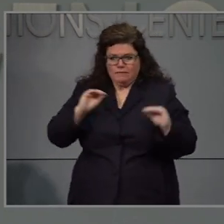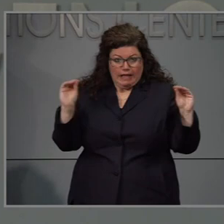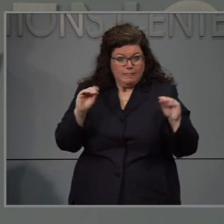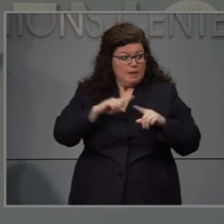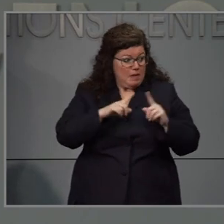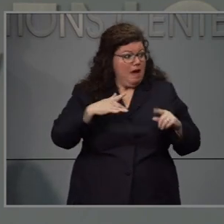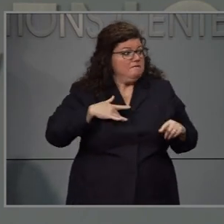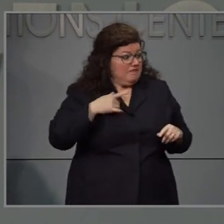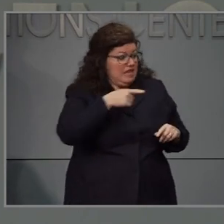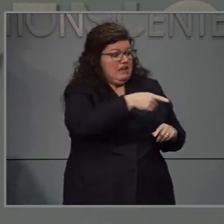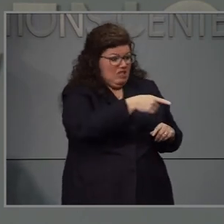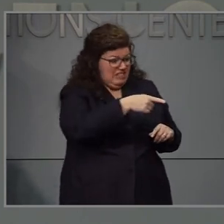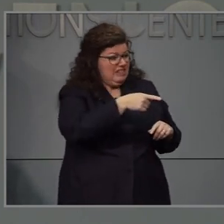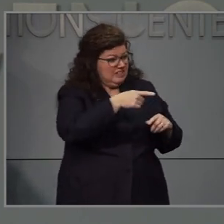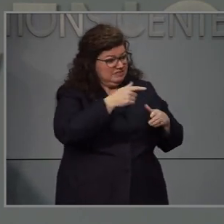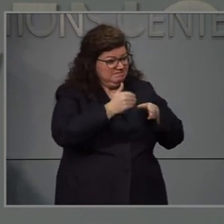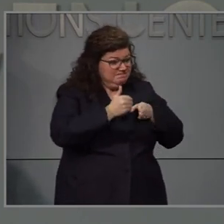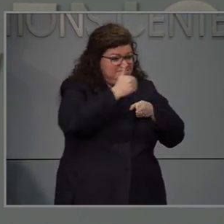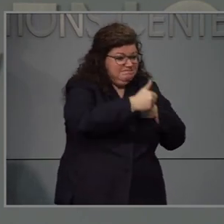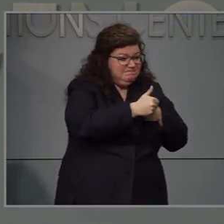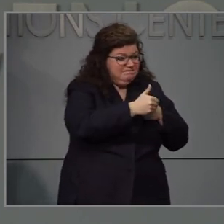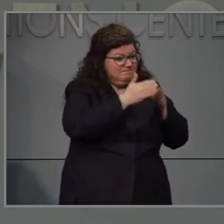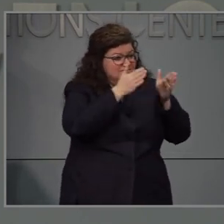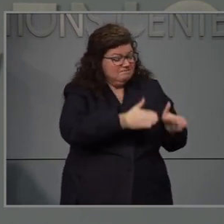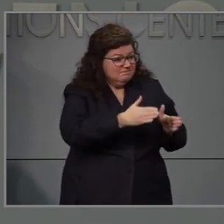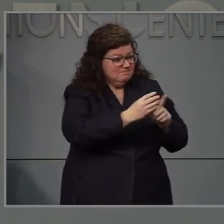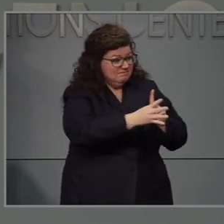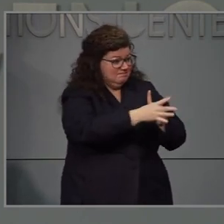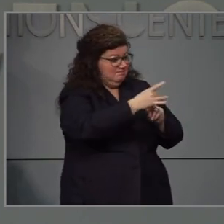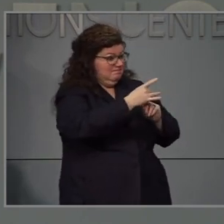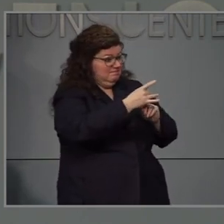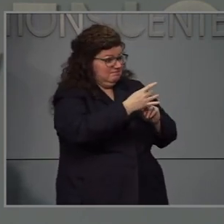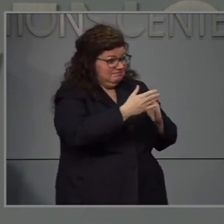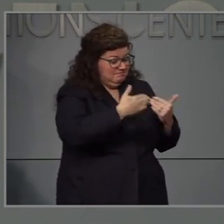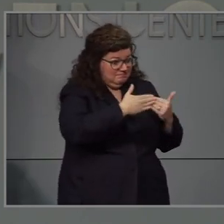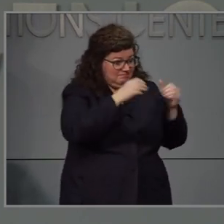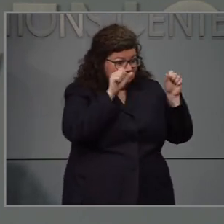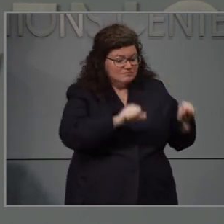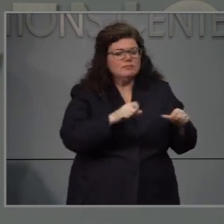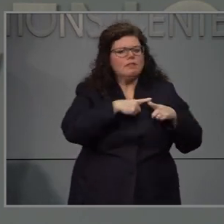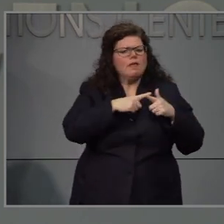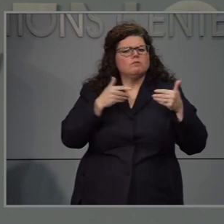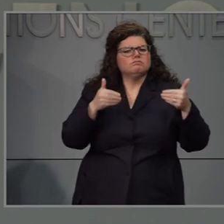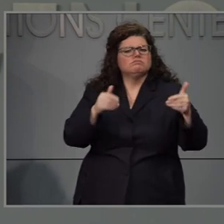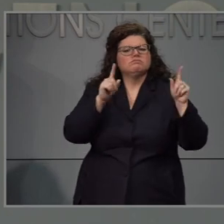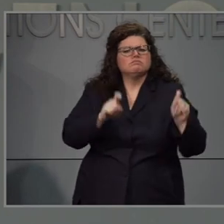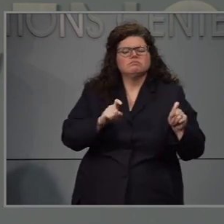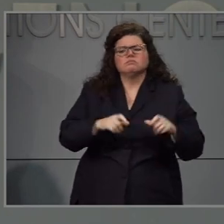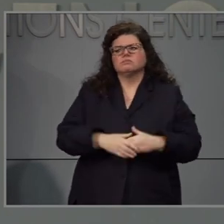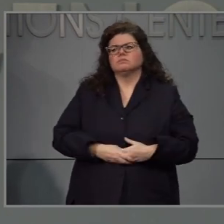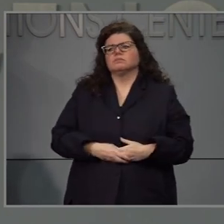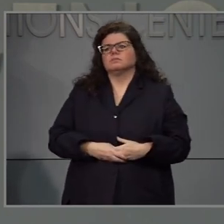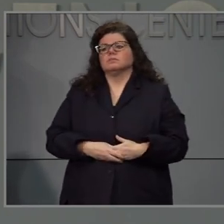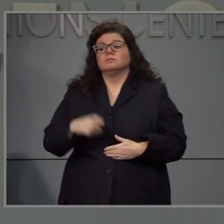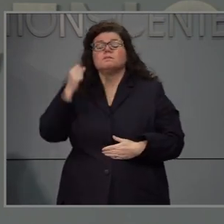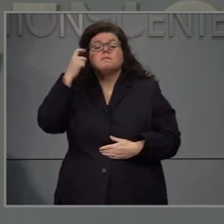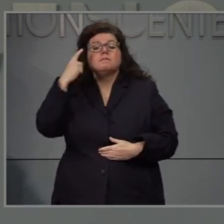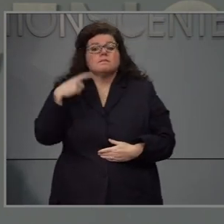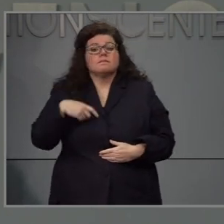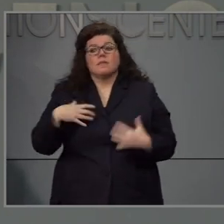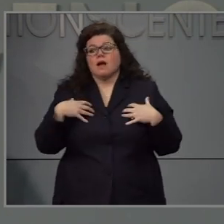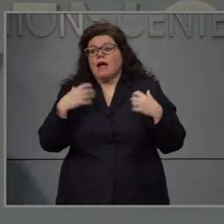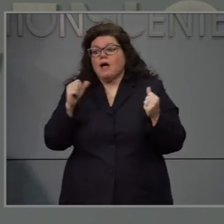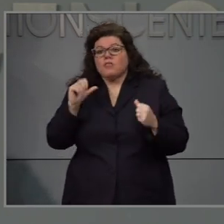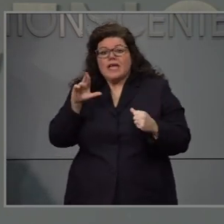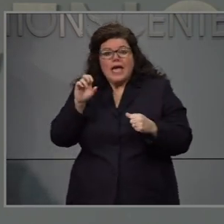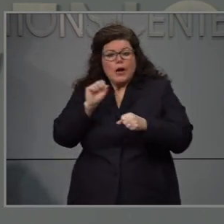es necesario tener síntomas para ir a hacerse una prueba. Queremos que se hagan las pruebas. Hay situaciones en particular,